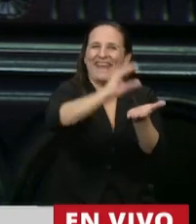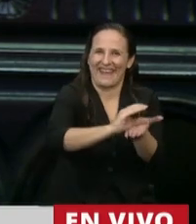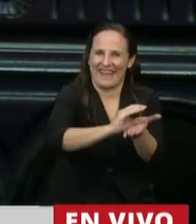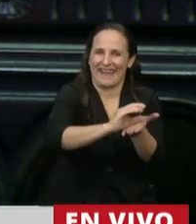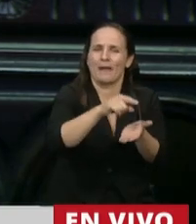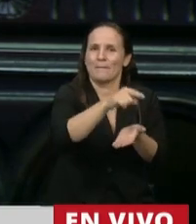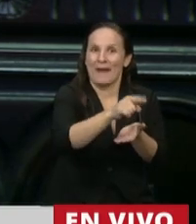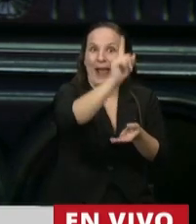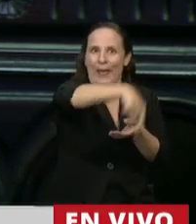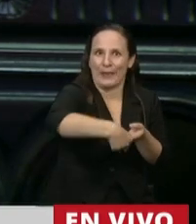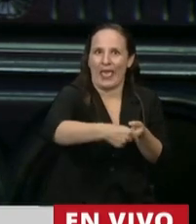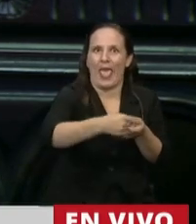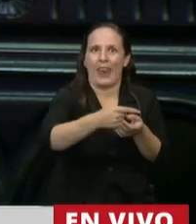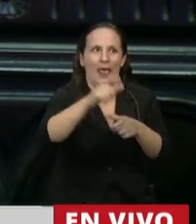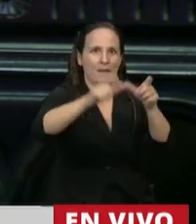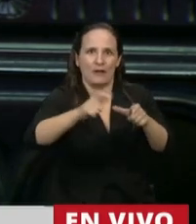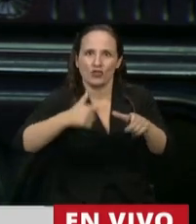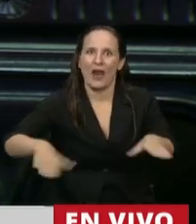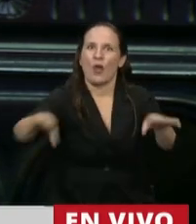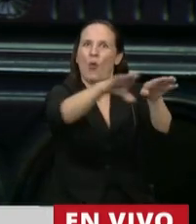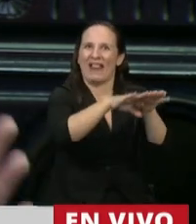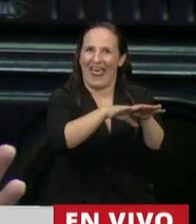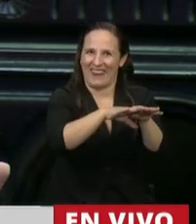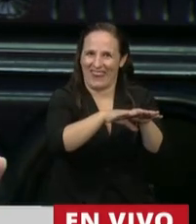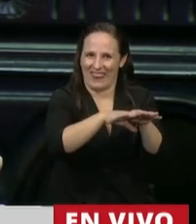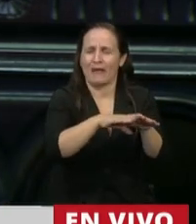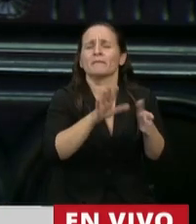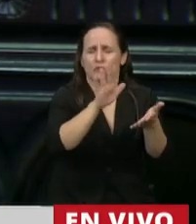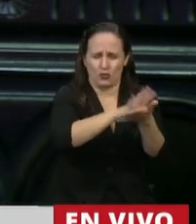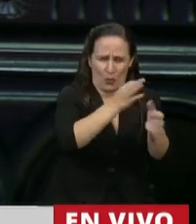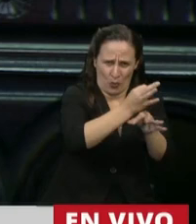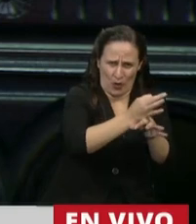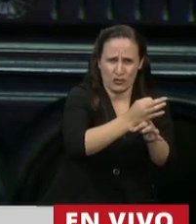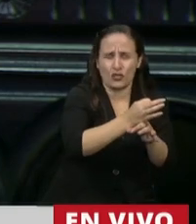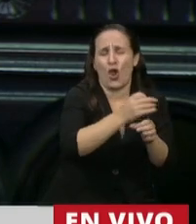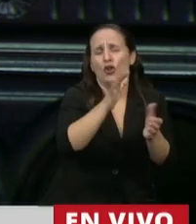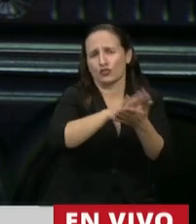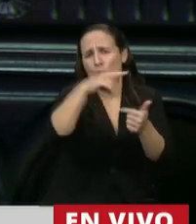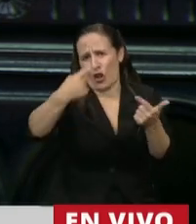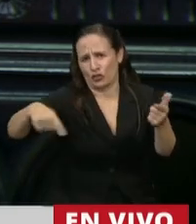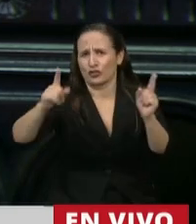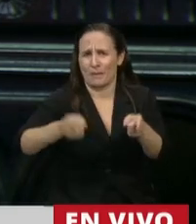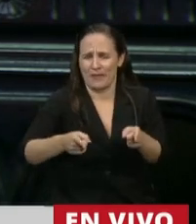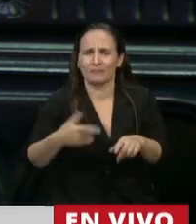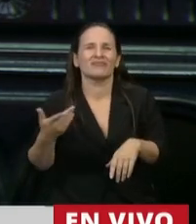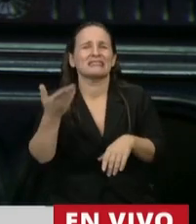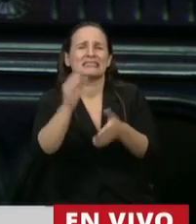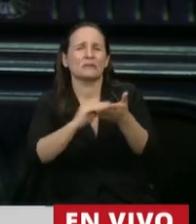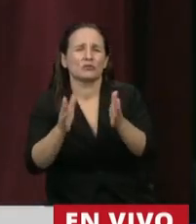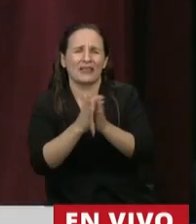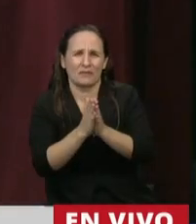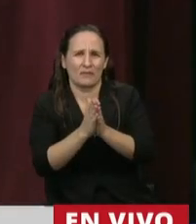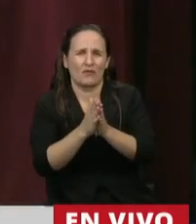para generar condiciones de igualdad social en todos los aspectos más allá del educativo. Ahora, no pensemos... Sí,